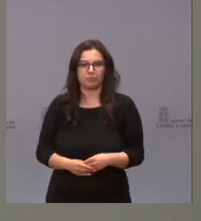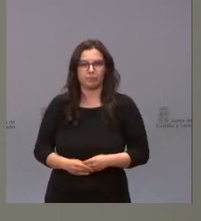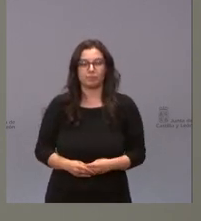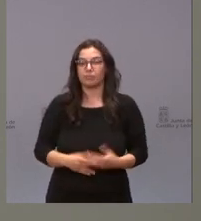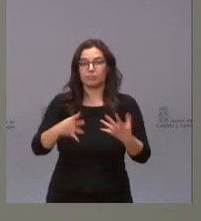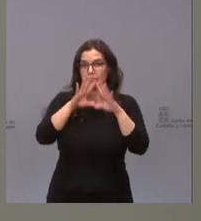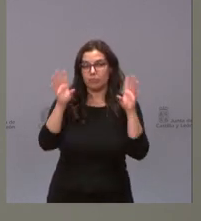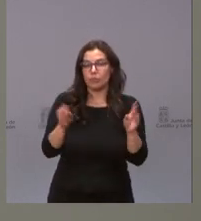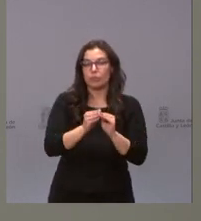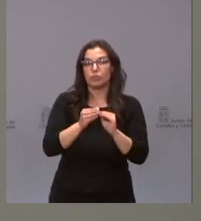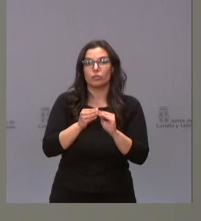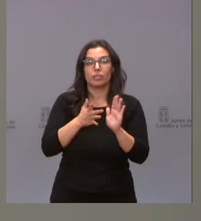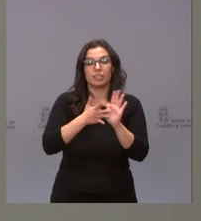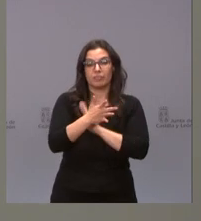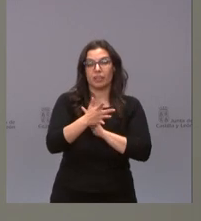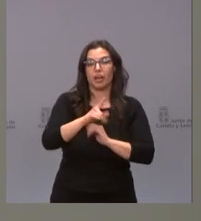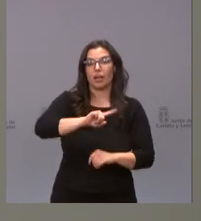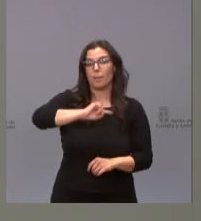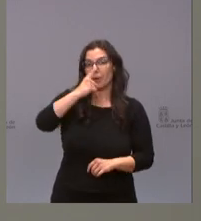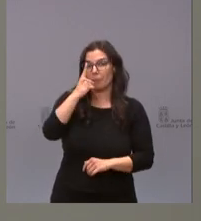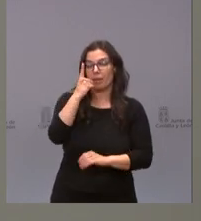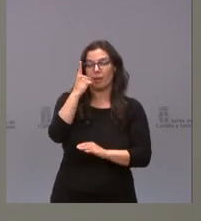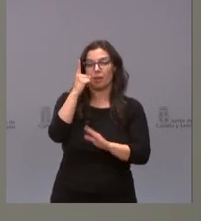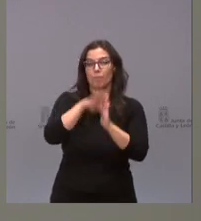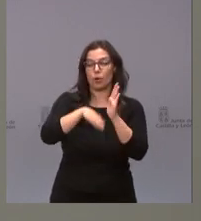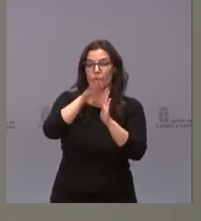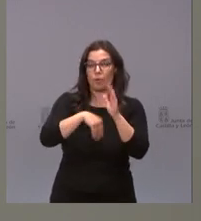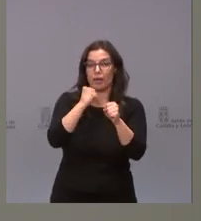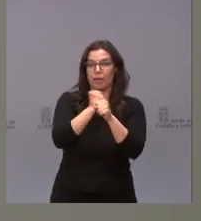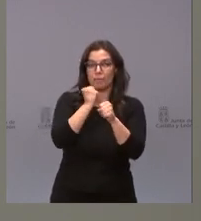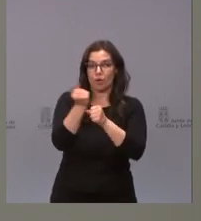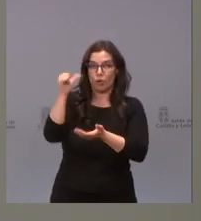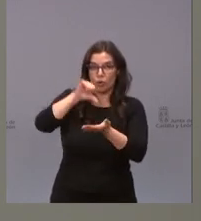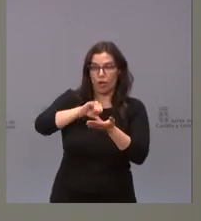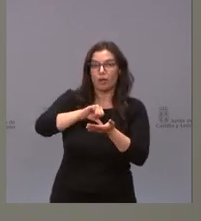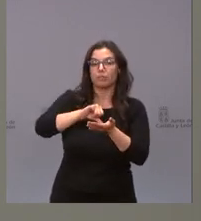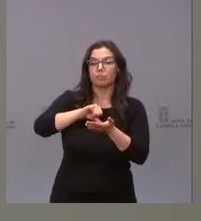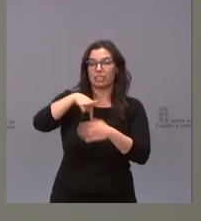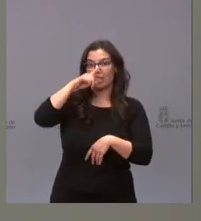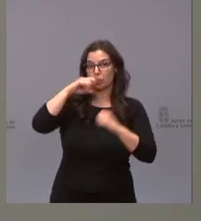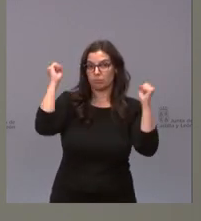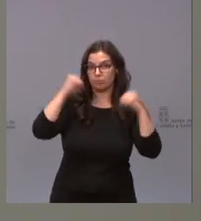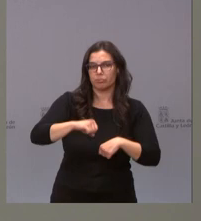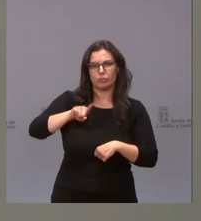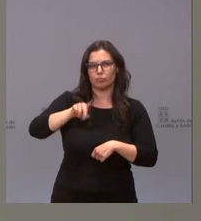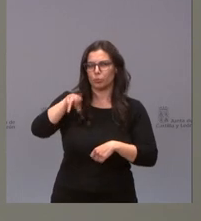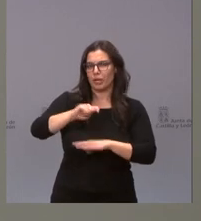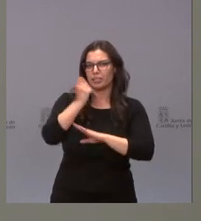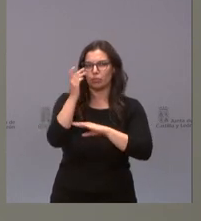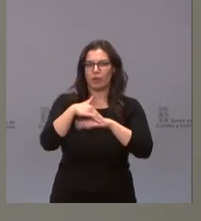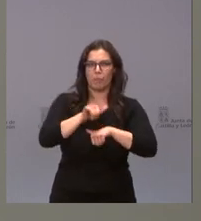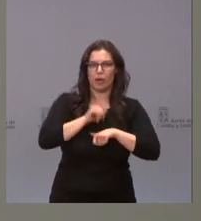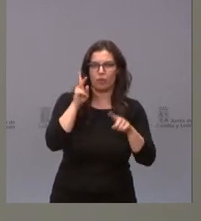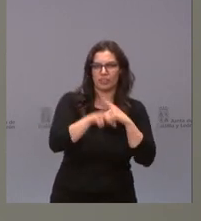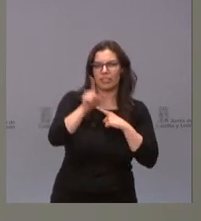Resumiendo, es nuestro primer programa de empleo local que aprobamos este año, programa de éxito en la lucha contra el desempleo y el asentamiento de